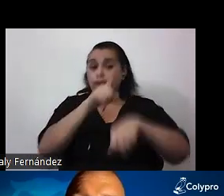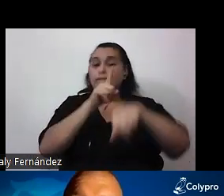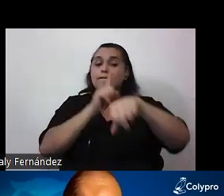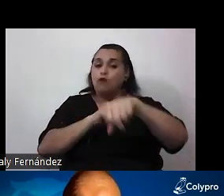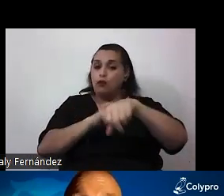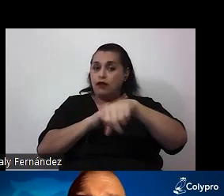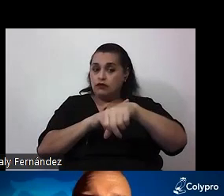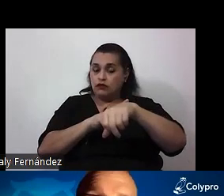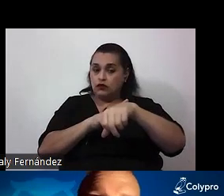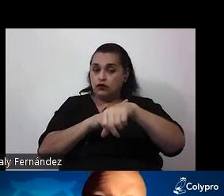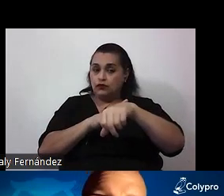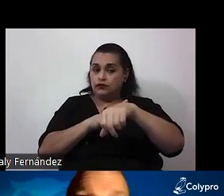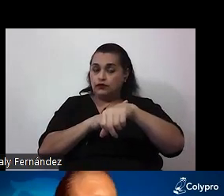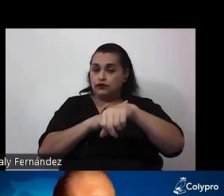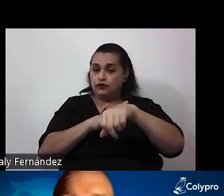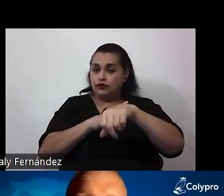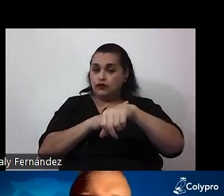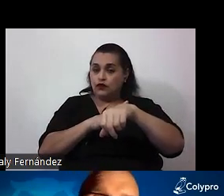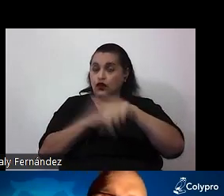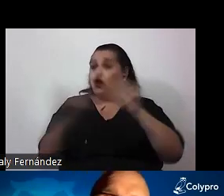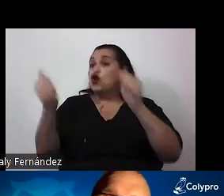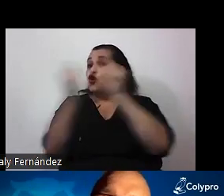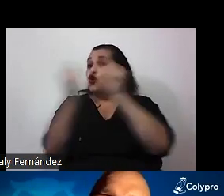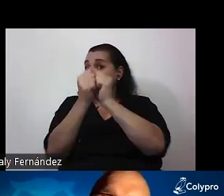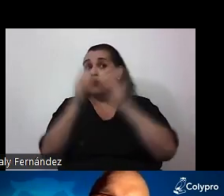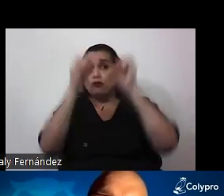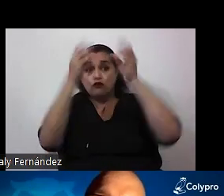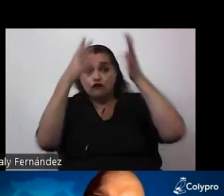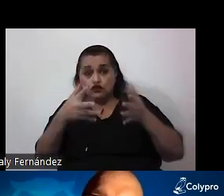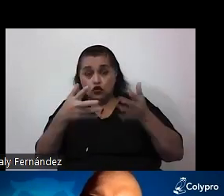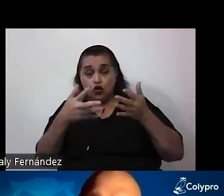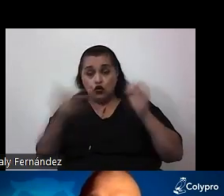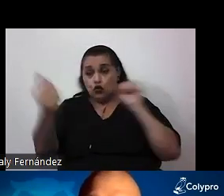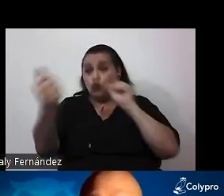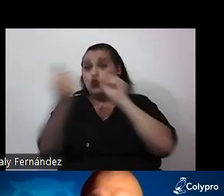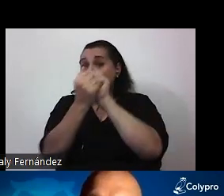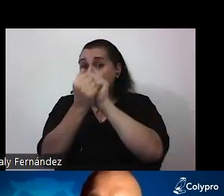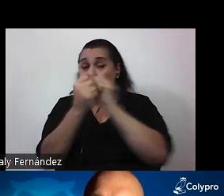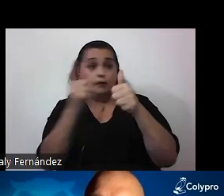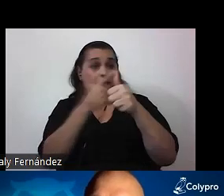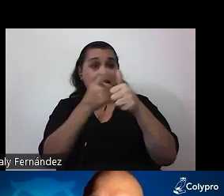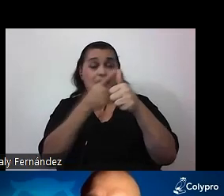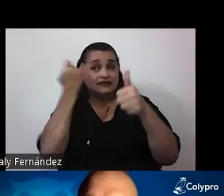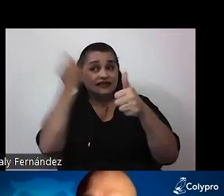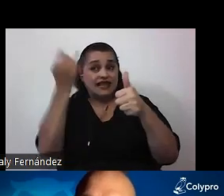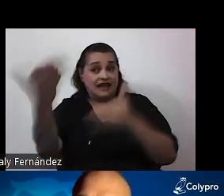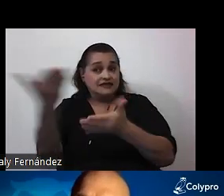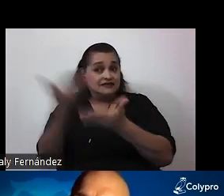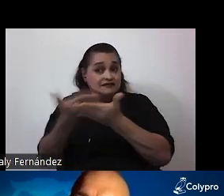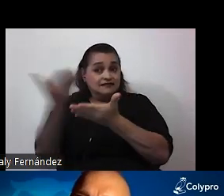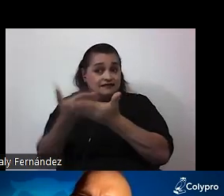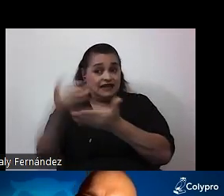de la mano del o la docente esas primeras ideas de los estudiantes tienen que evolucionar